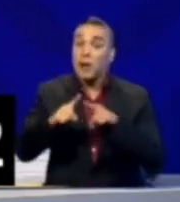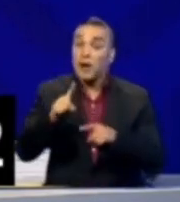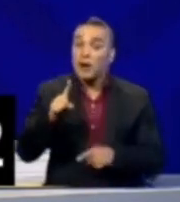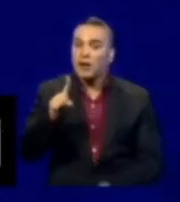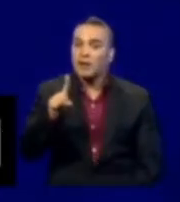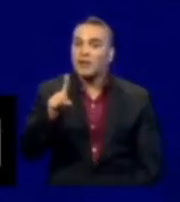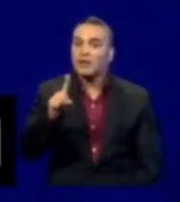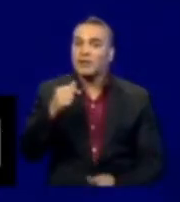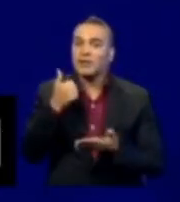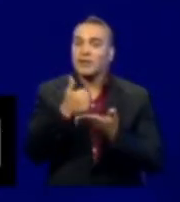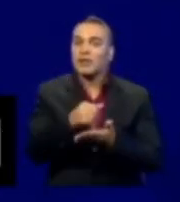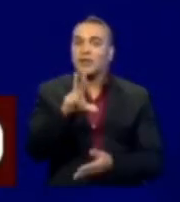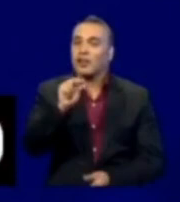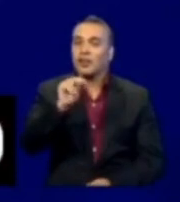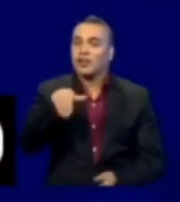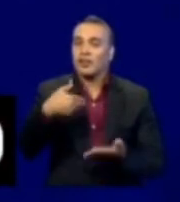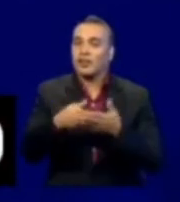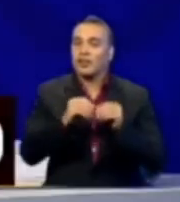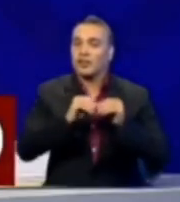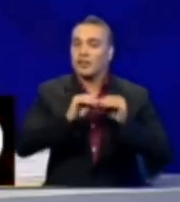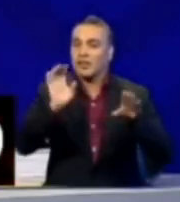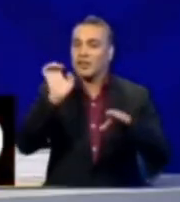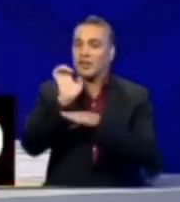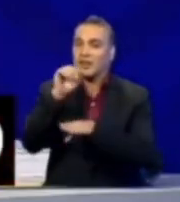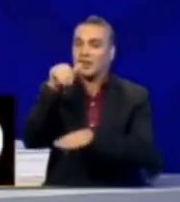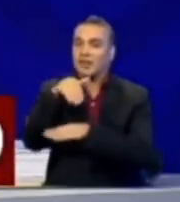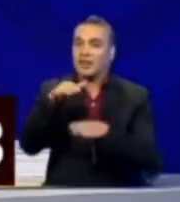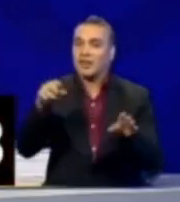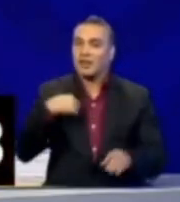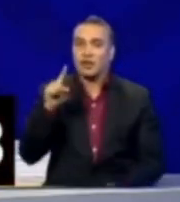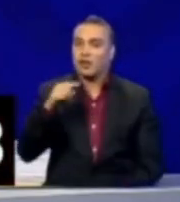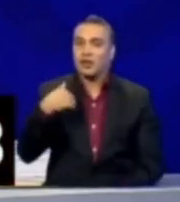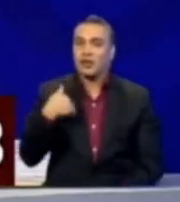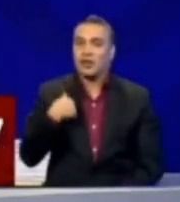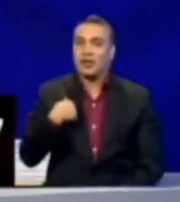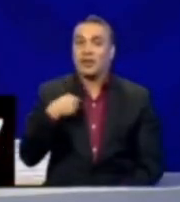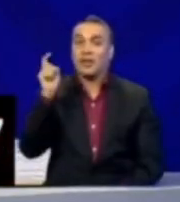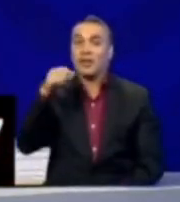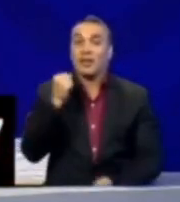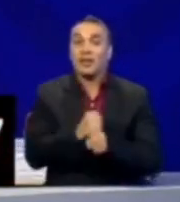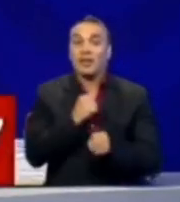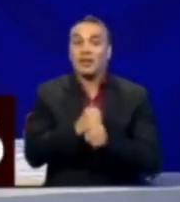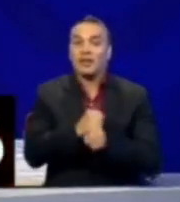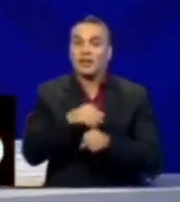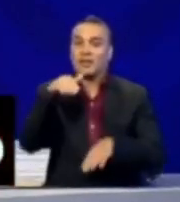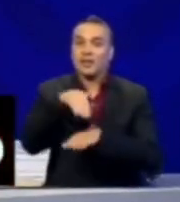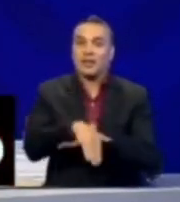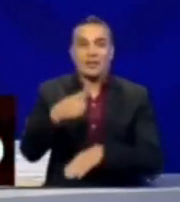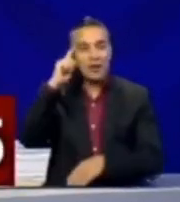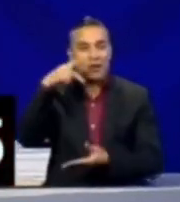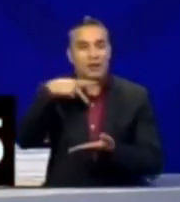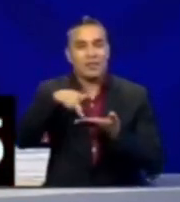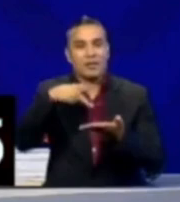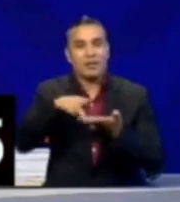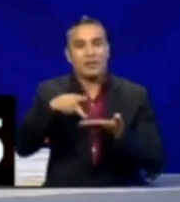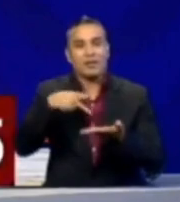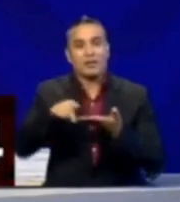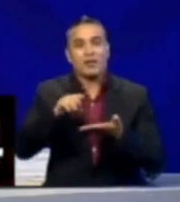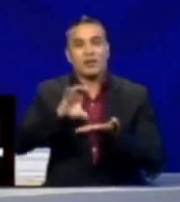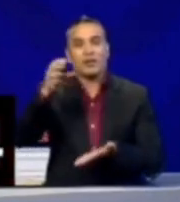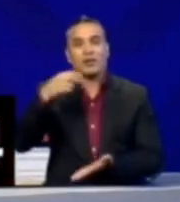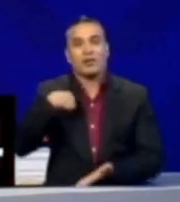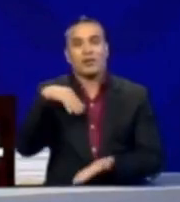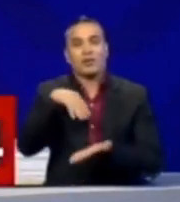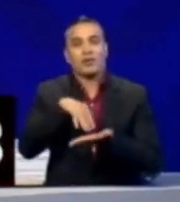son privilegios que no tienen la mayoría de ecuatorianos. Yo no lo tuve. Debí trabajar en las tardes para pagar la pensión del